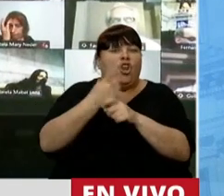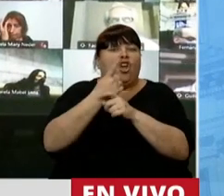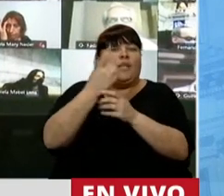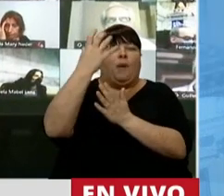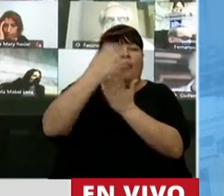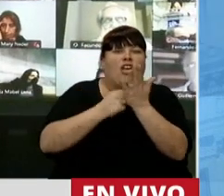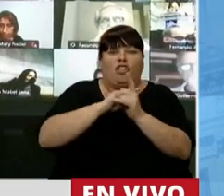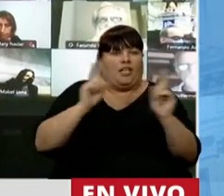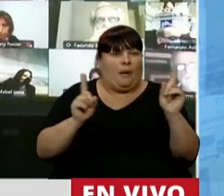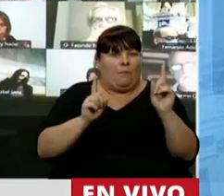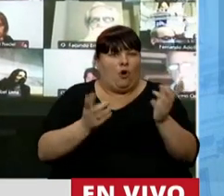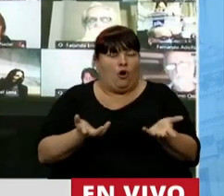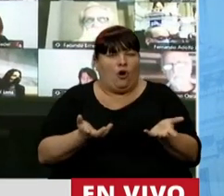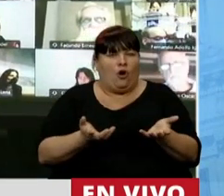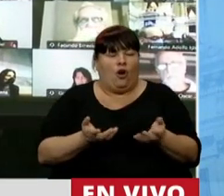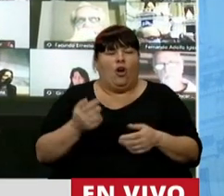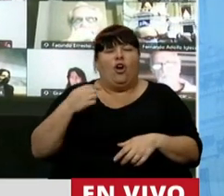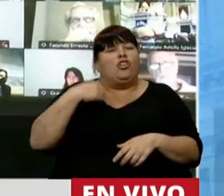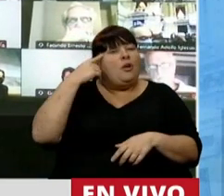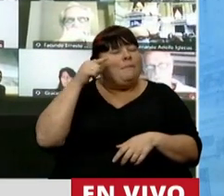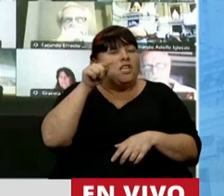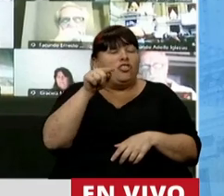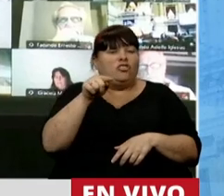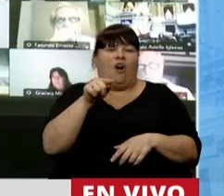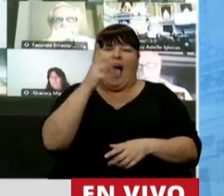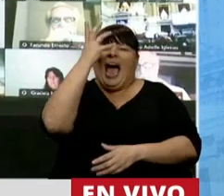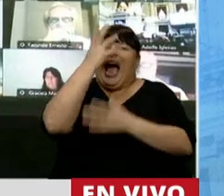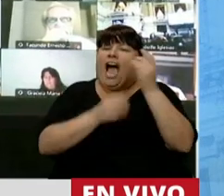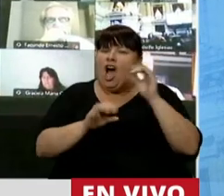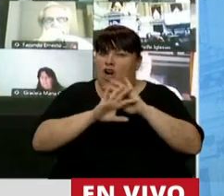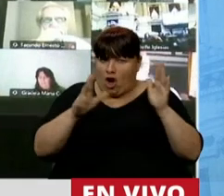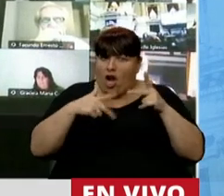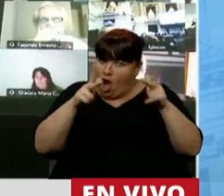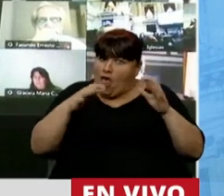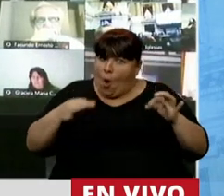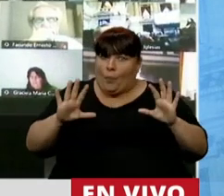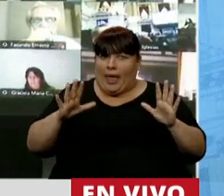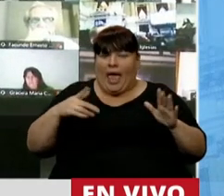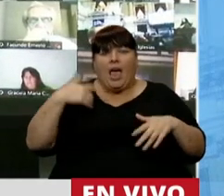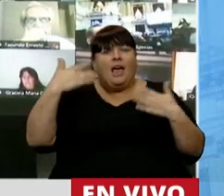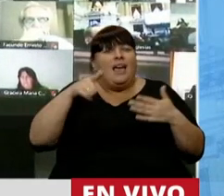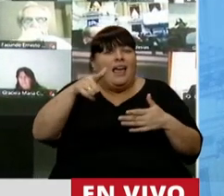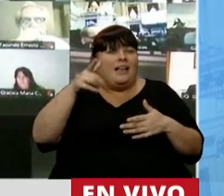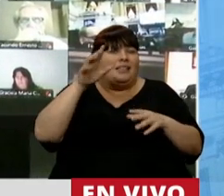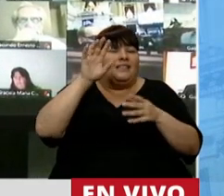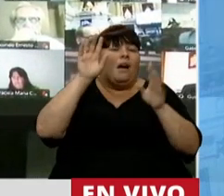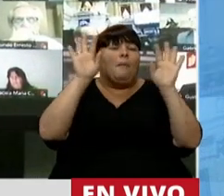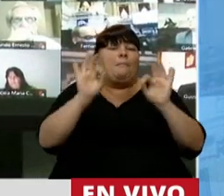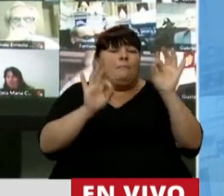deducir tampoco. Yo creo que ahí hay un error, yo creo que lo digo de buena fe, colocaron un Excel,